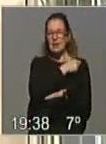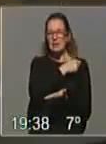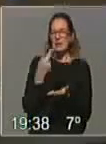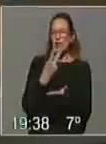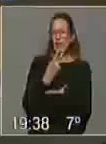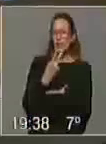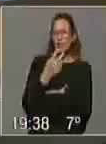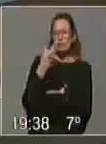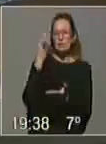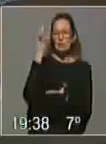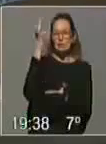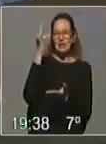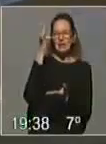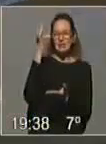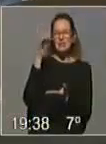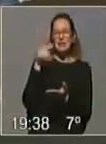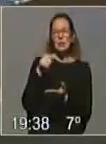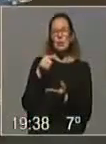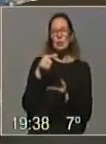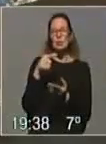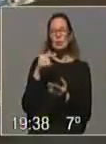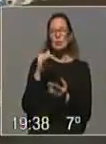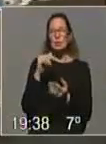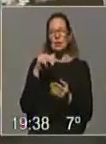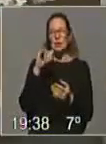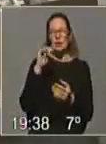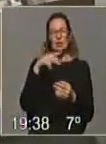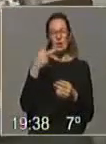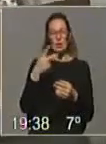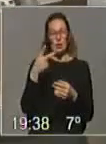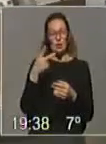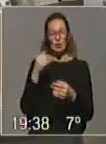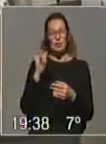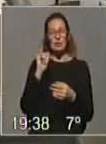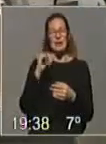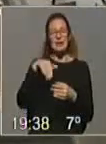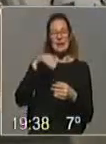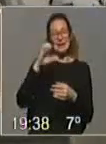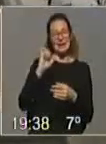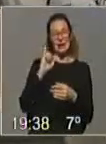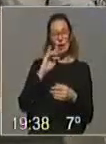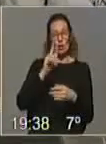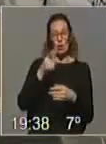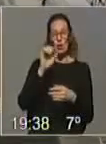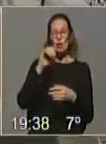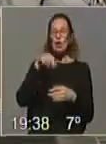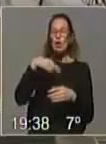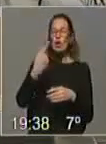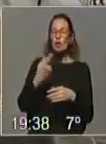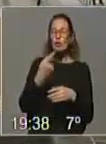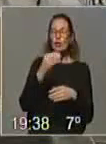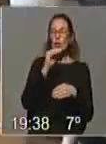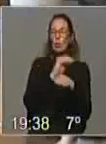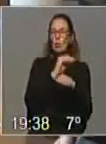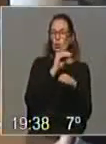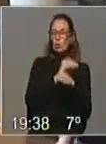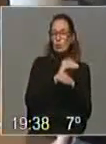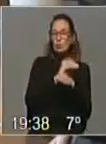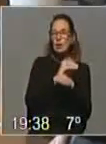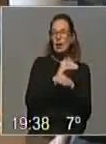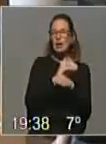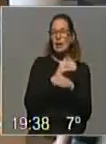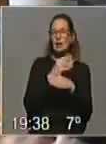dos talleres, uno de dramaturgia a cargo de Inigo Guardamino y otro de cultura y diversidad, realizado por la gestora